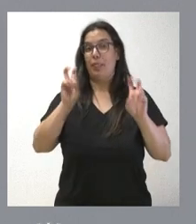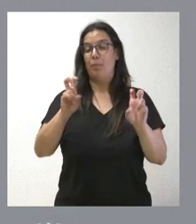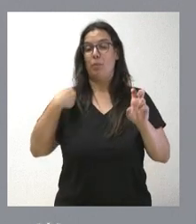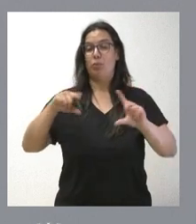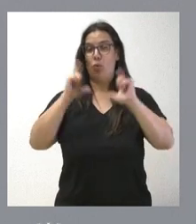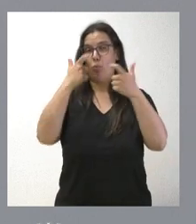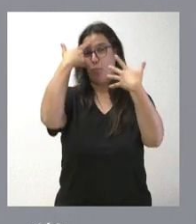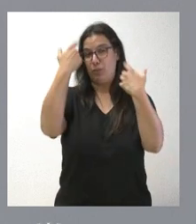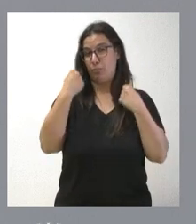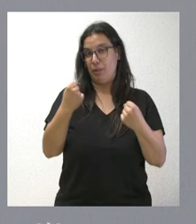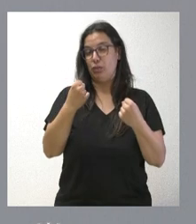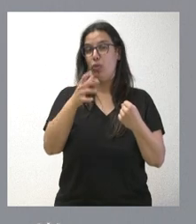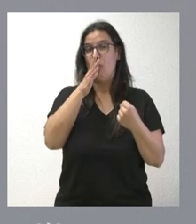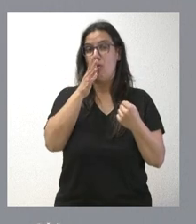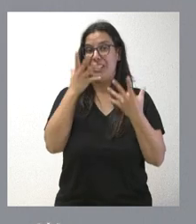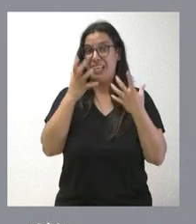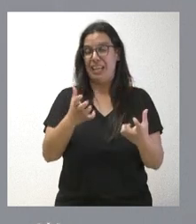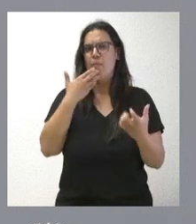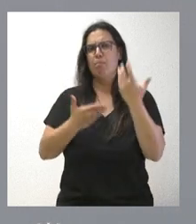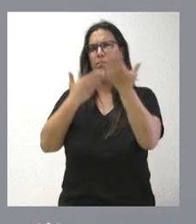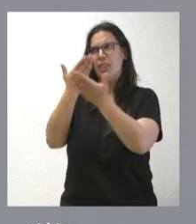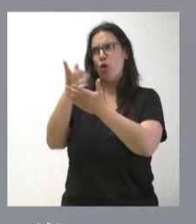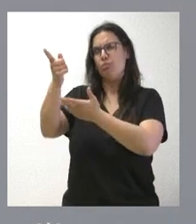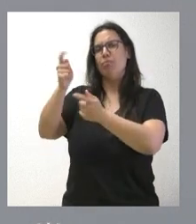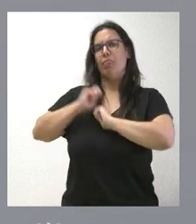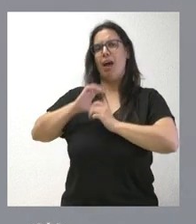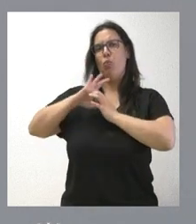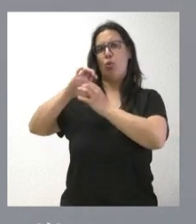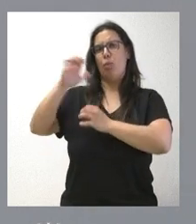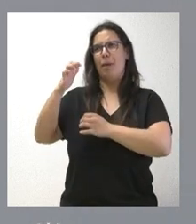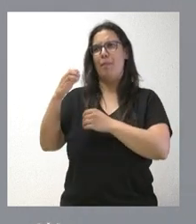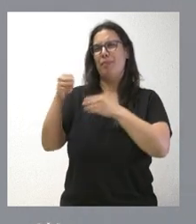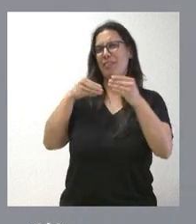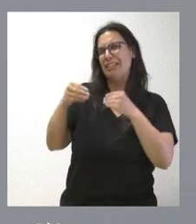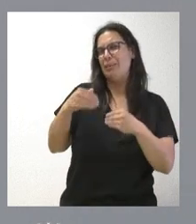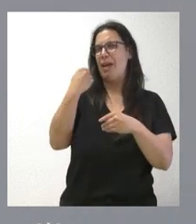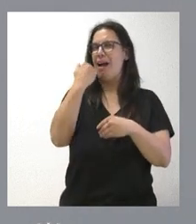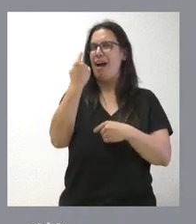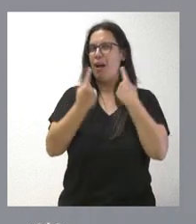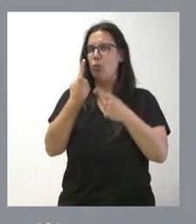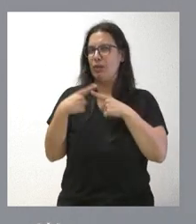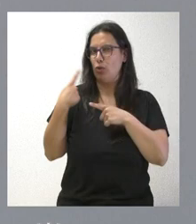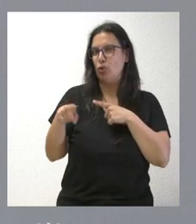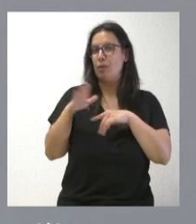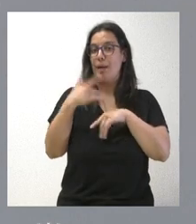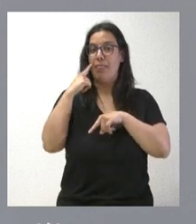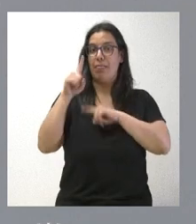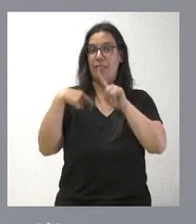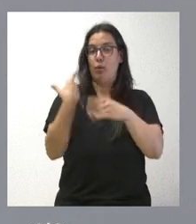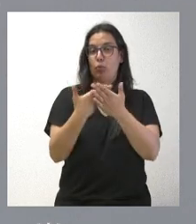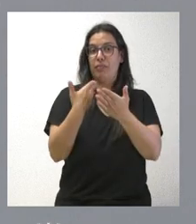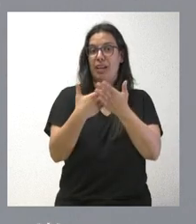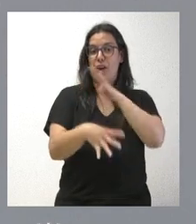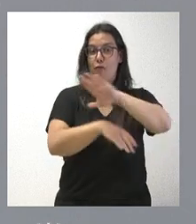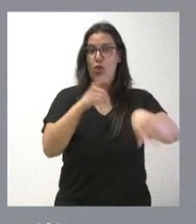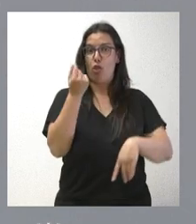sequía se decidió algunas solicitudes a la Unión Europea de flexibilidad de algunas actuaciones para justificar los fondos de la PAC, que no